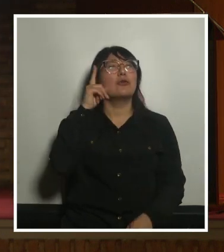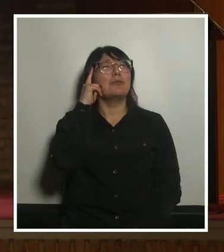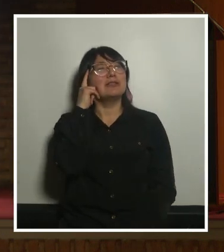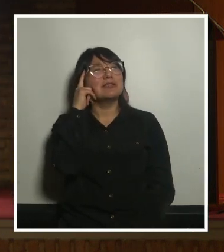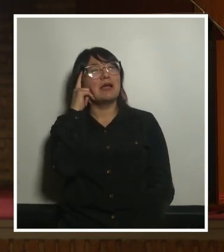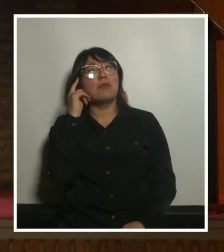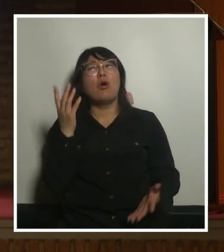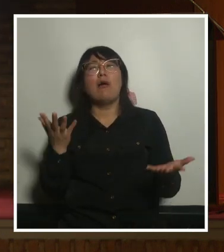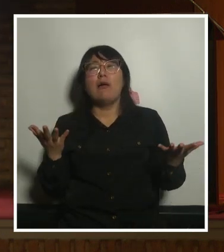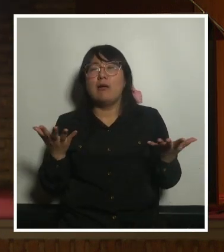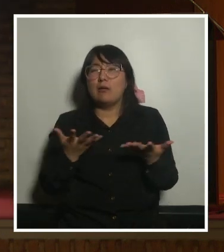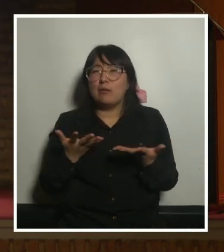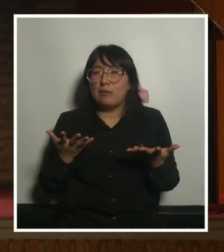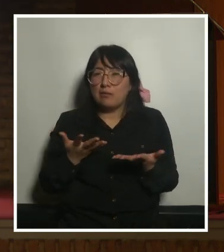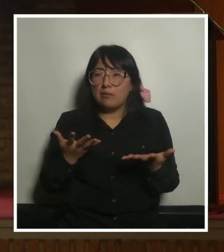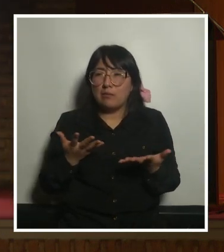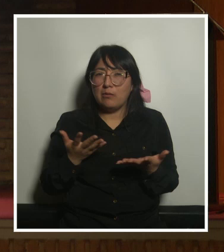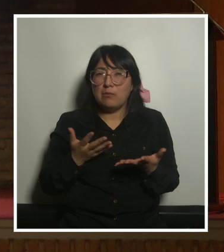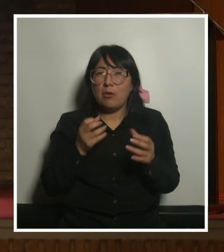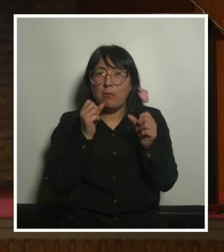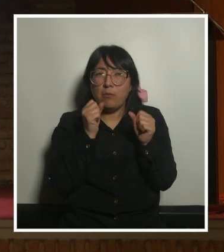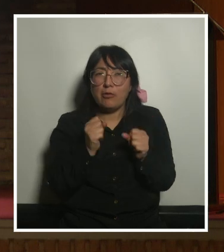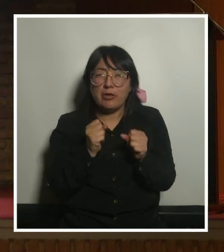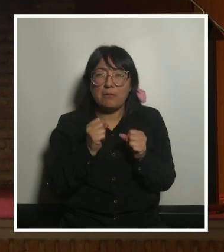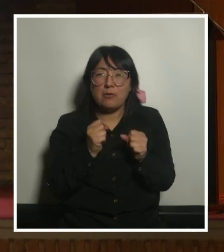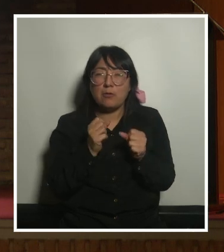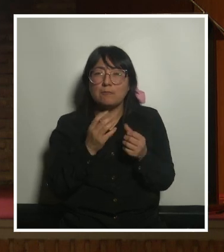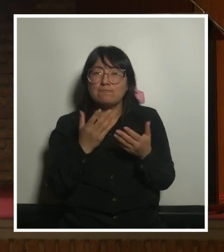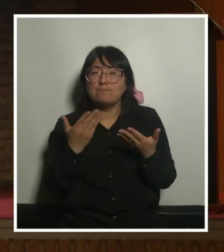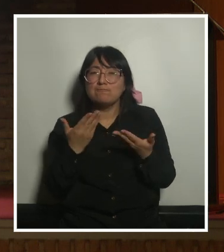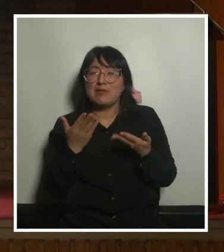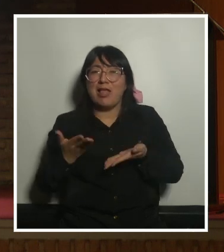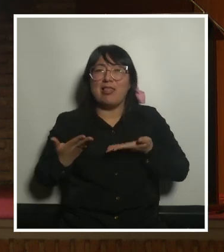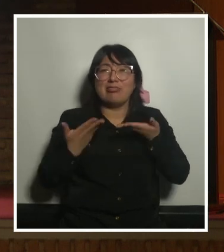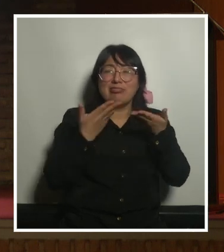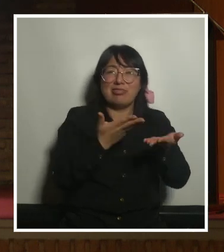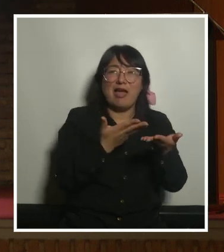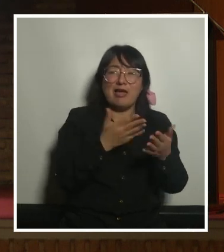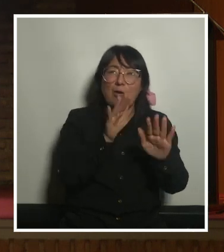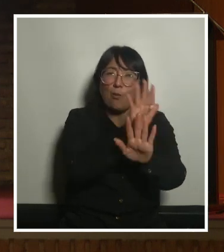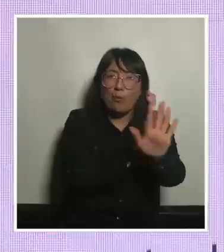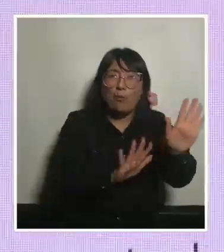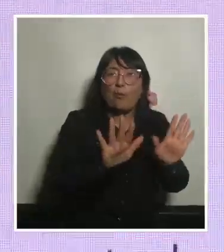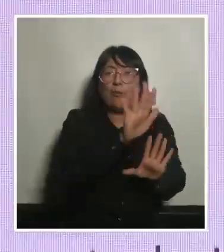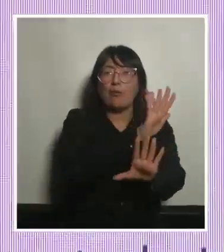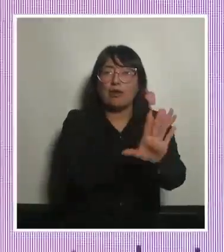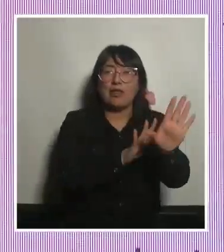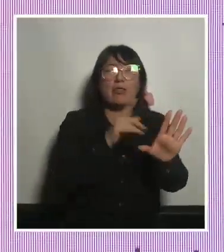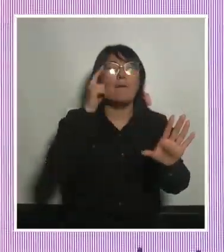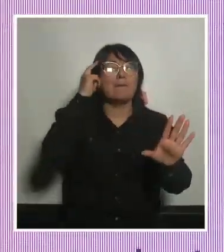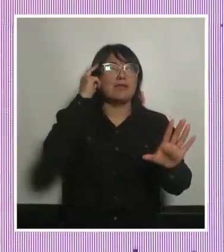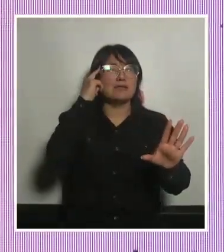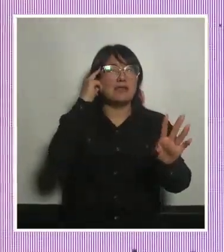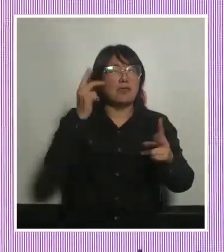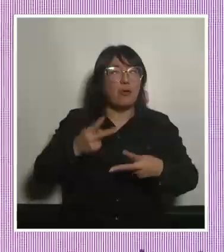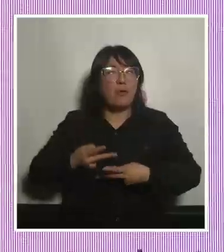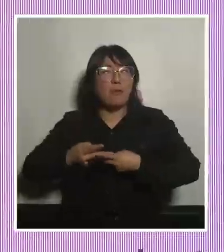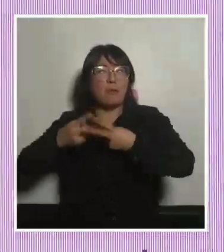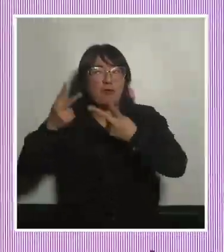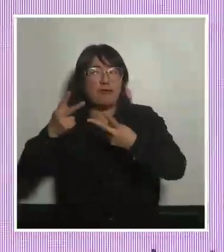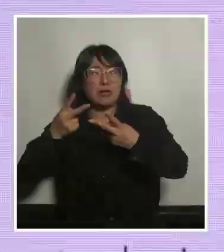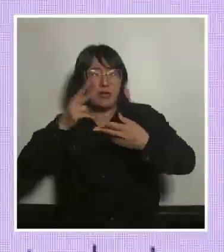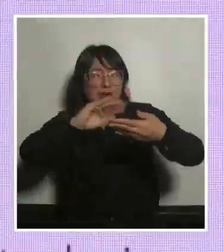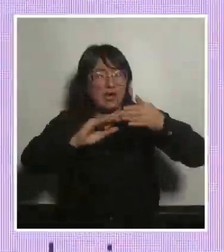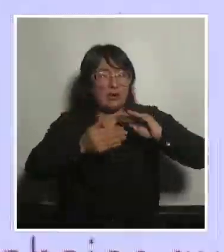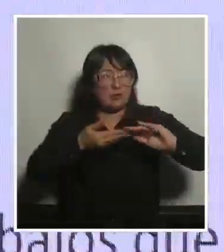cómo se pueden articular los cuidados desde una perspectiva que sea pública y comunitaria y